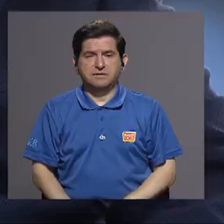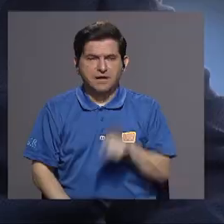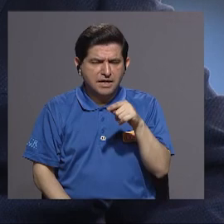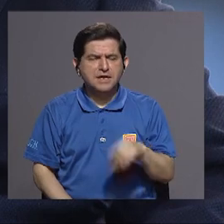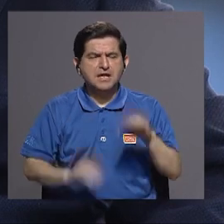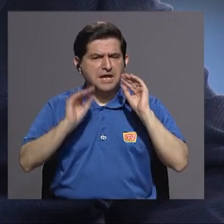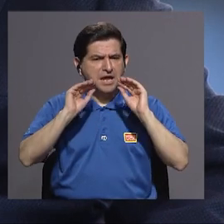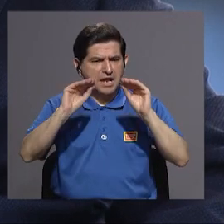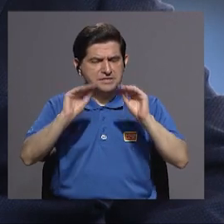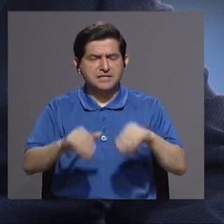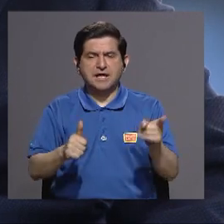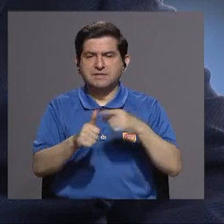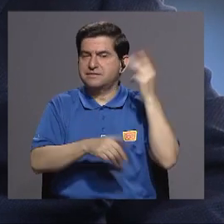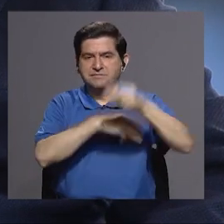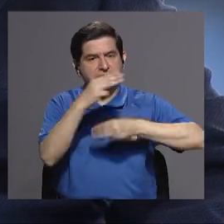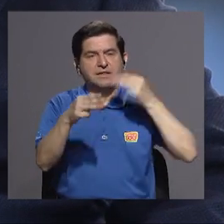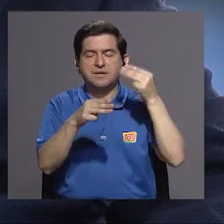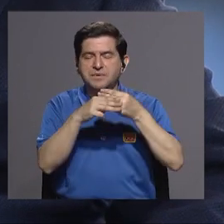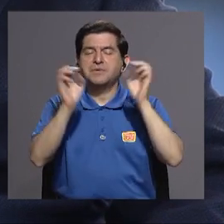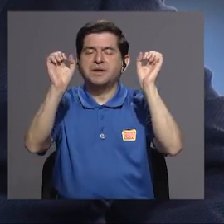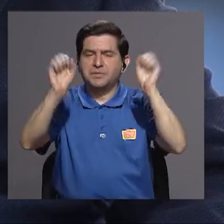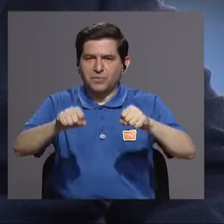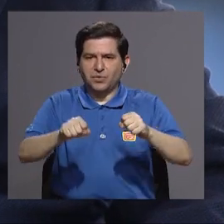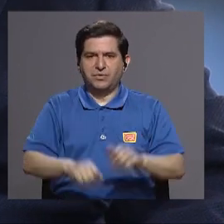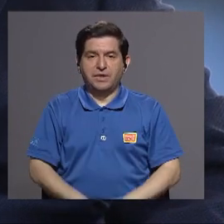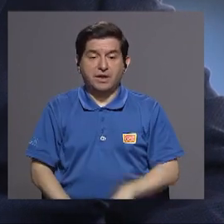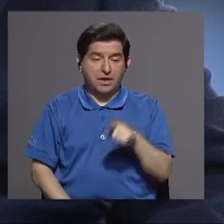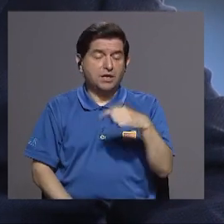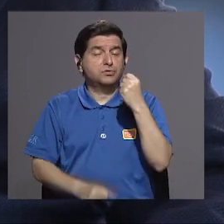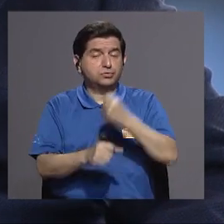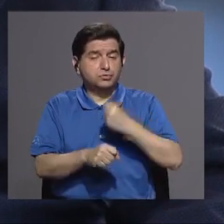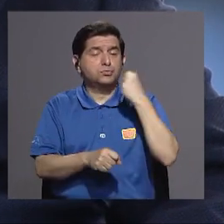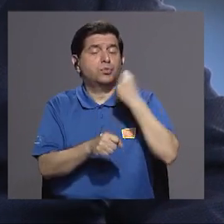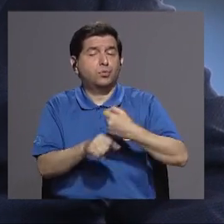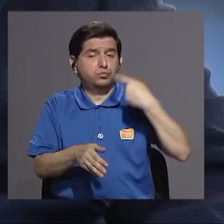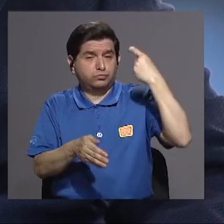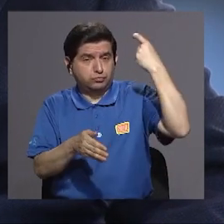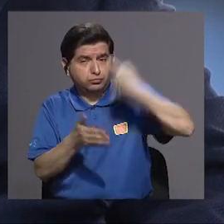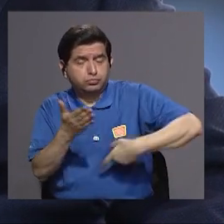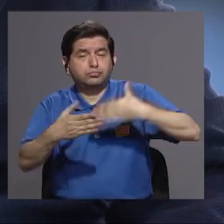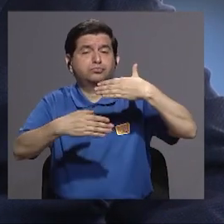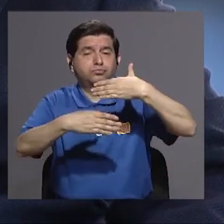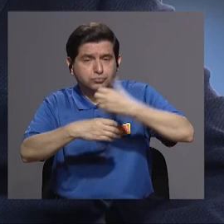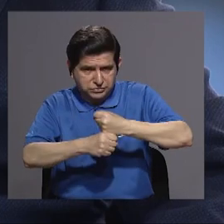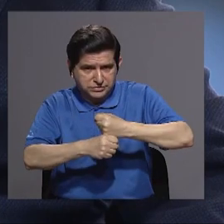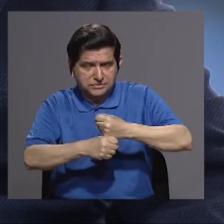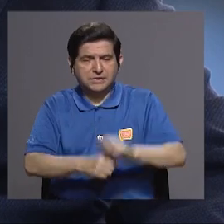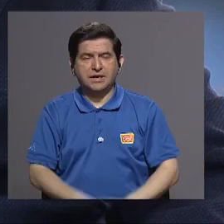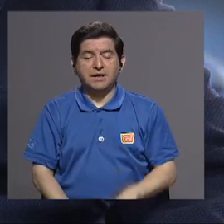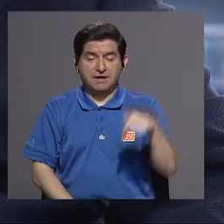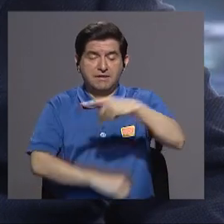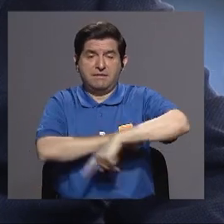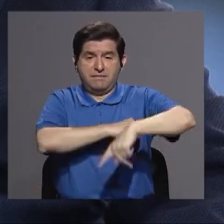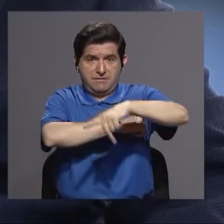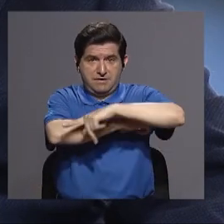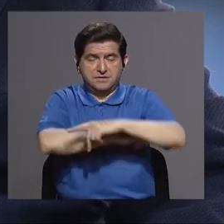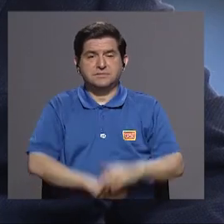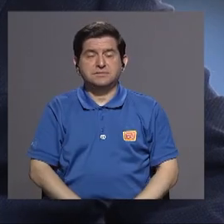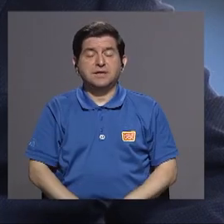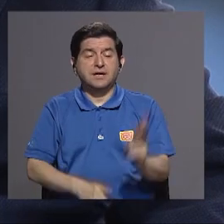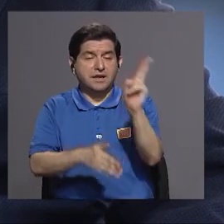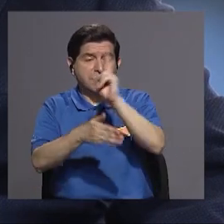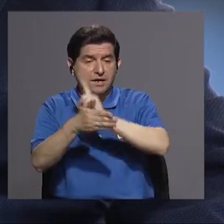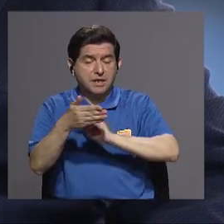una enseñanza de primer mundo y esto es un gran esfuerzo que se ha hecho verdad en nuestro país y en la